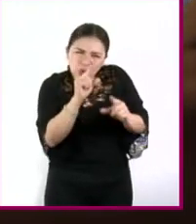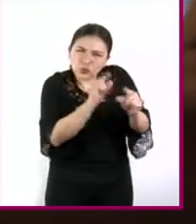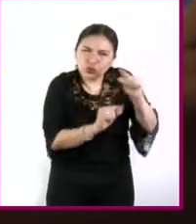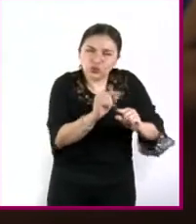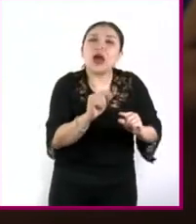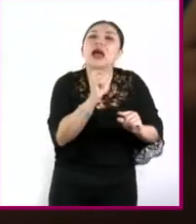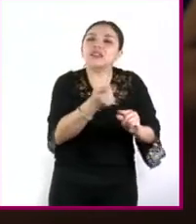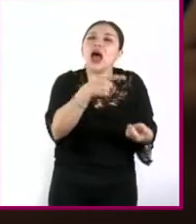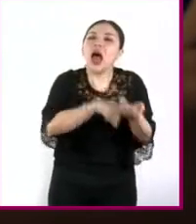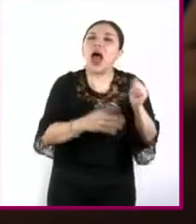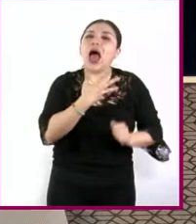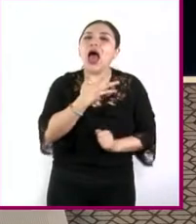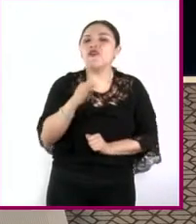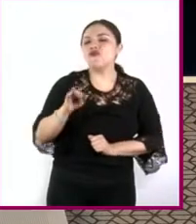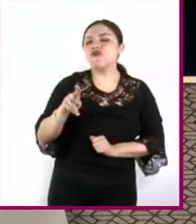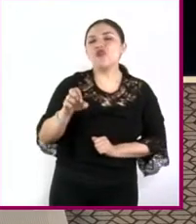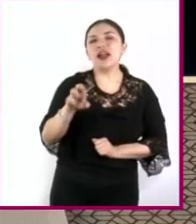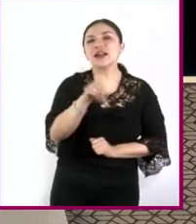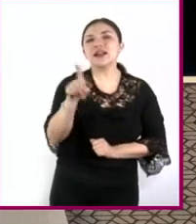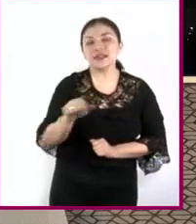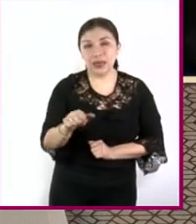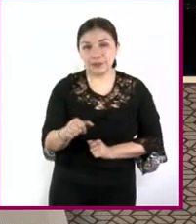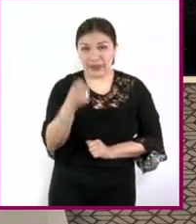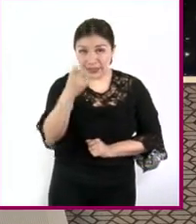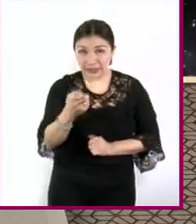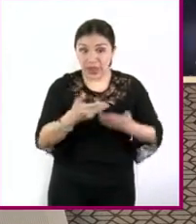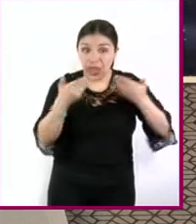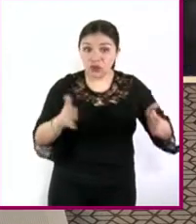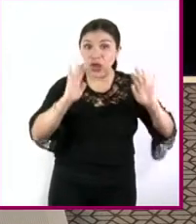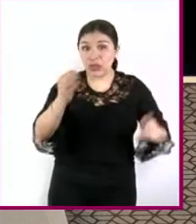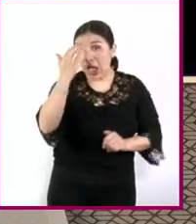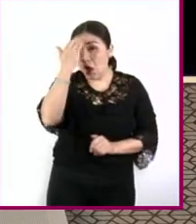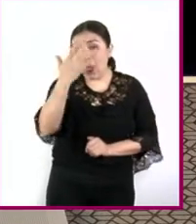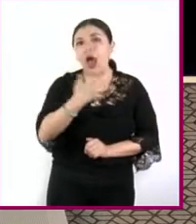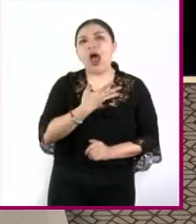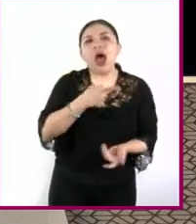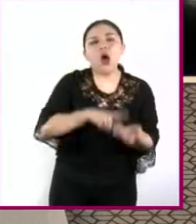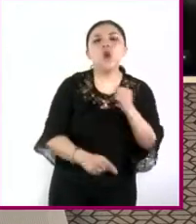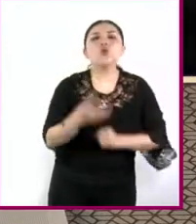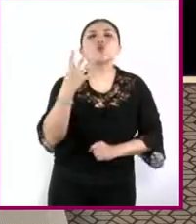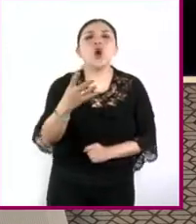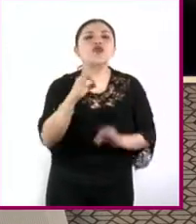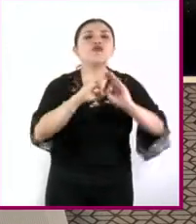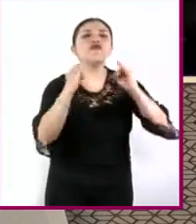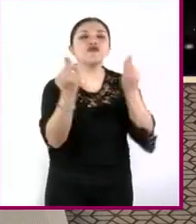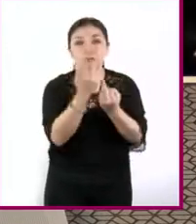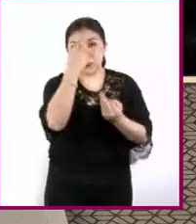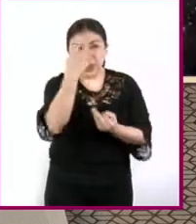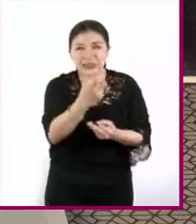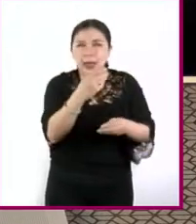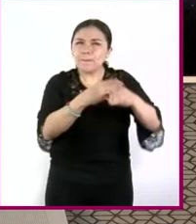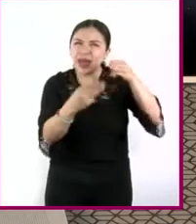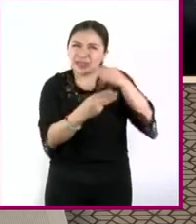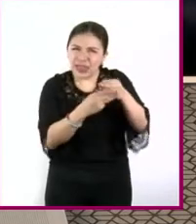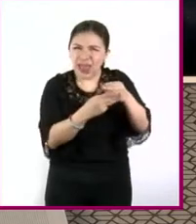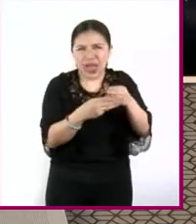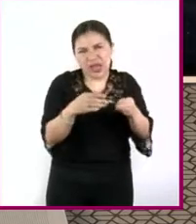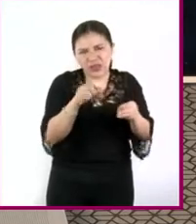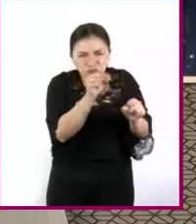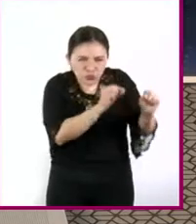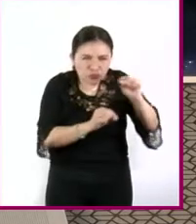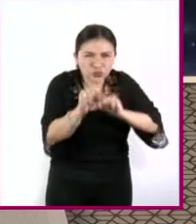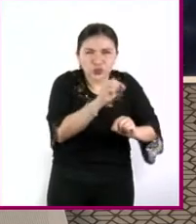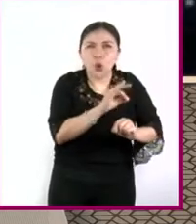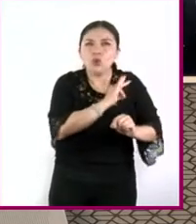de las fuerzas fundamentales entonces hasta donde entendemos actualmente existen cuatro maneras en que esas cantidades mínimas de materia